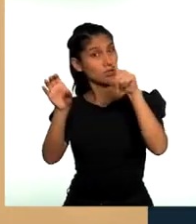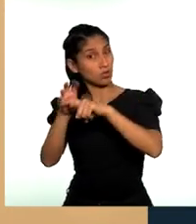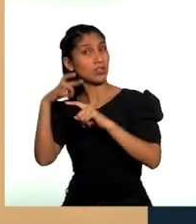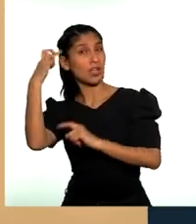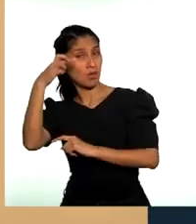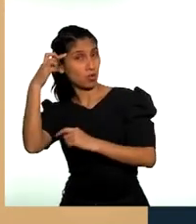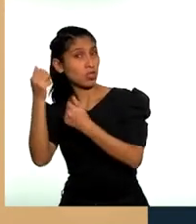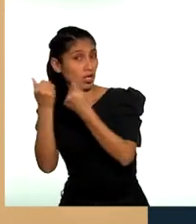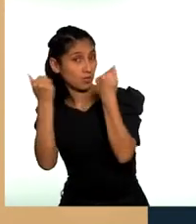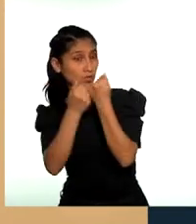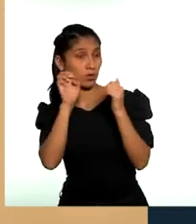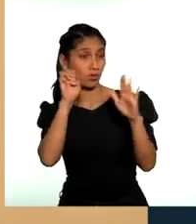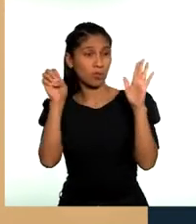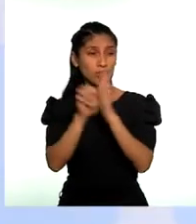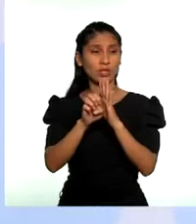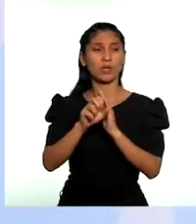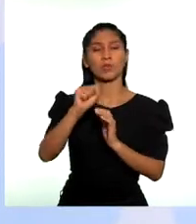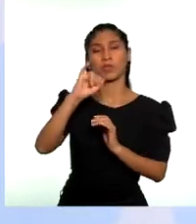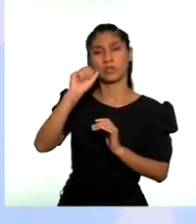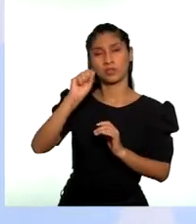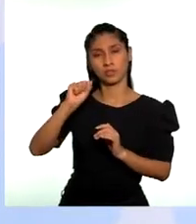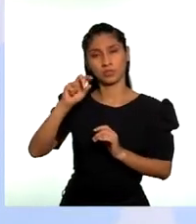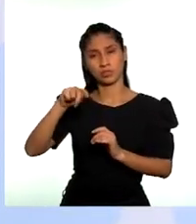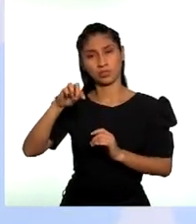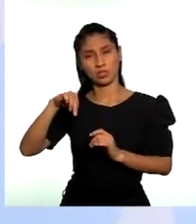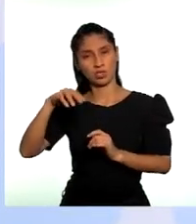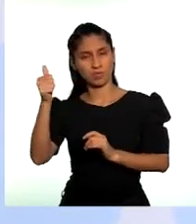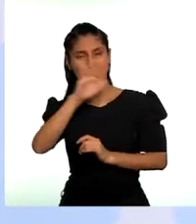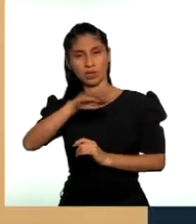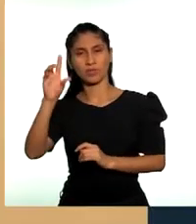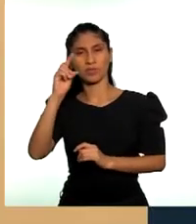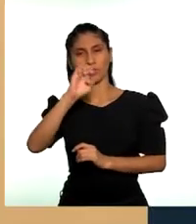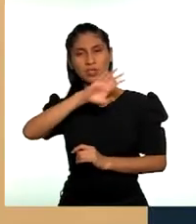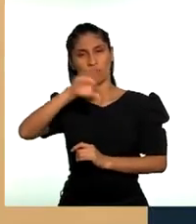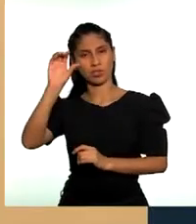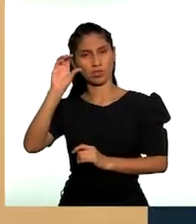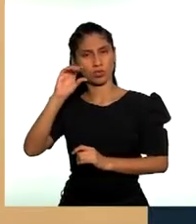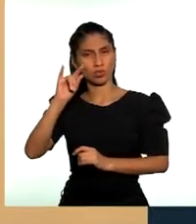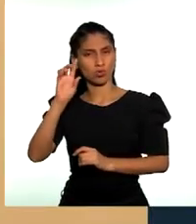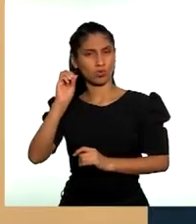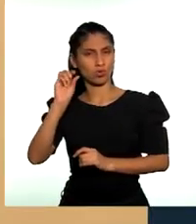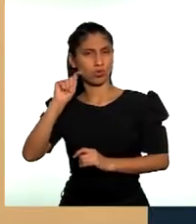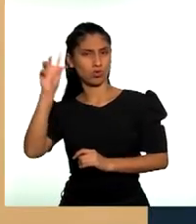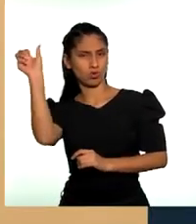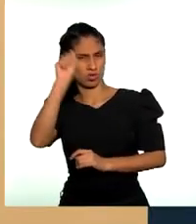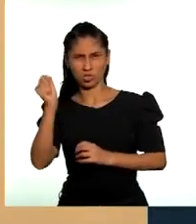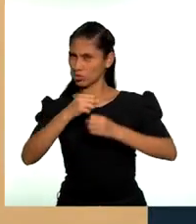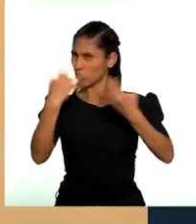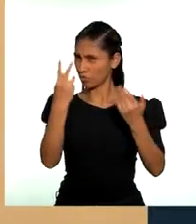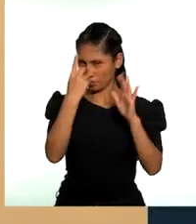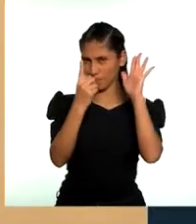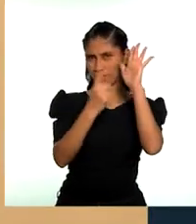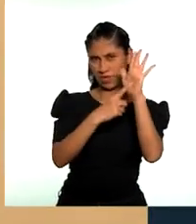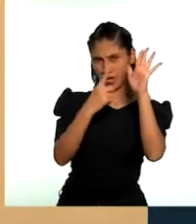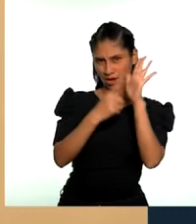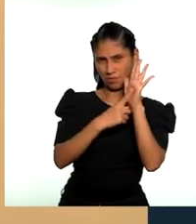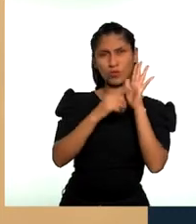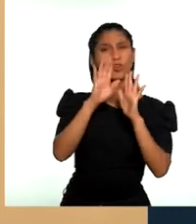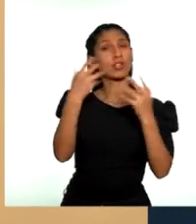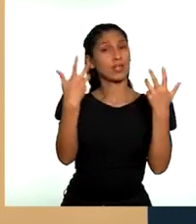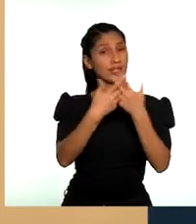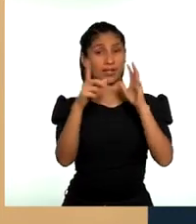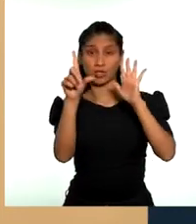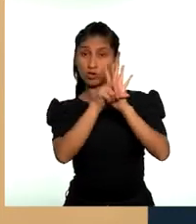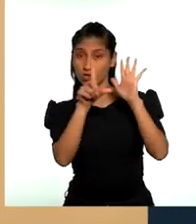el sistema de cuotas. ¿Y cómo funciona eso? Veámoslo a partir de las leyes. Por